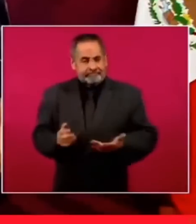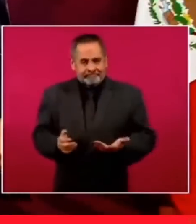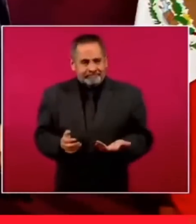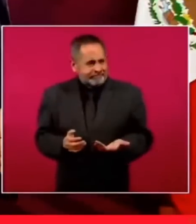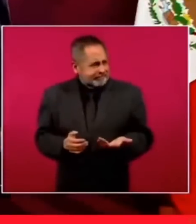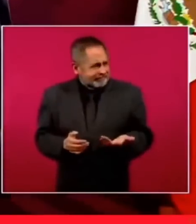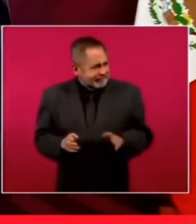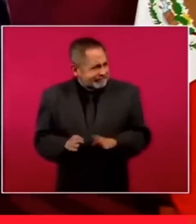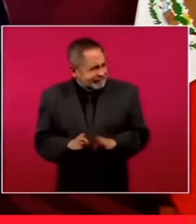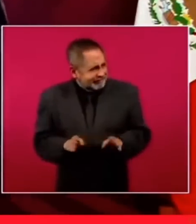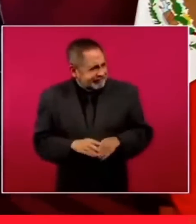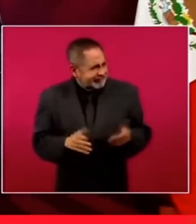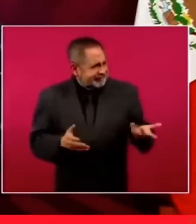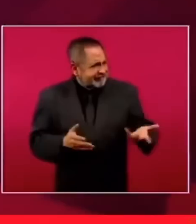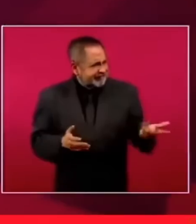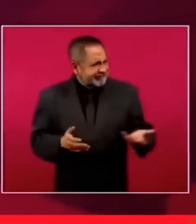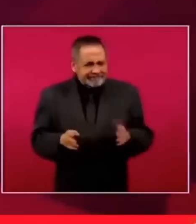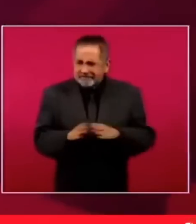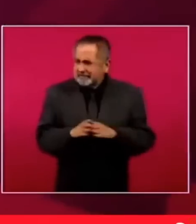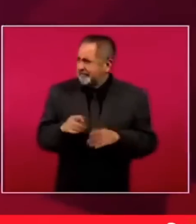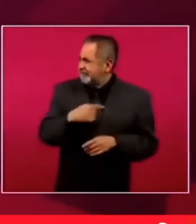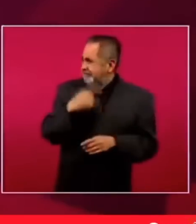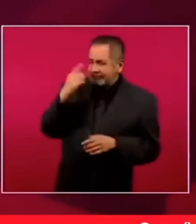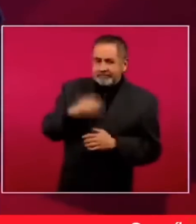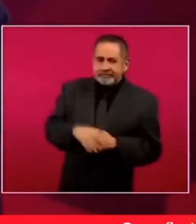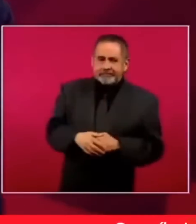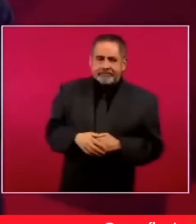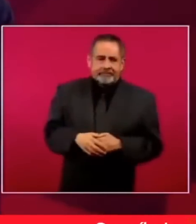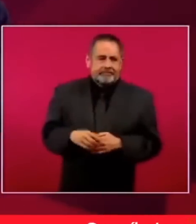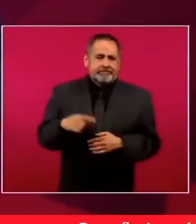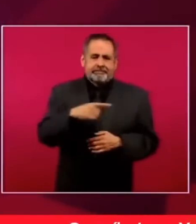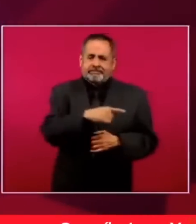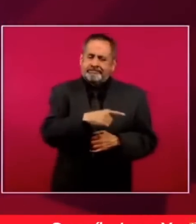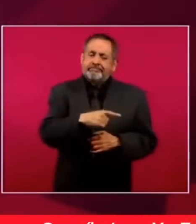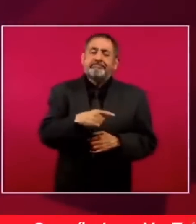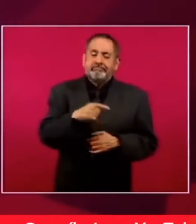Como le hacía, pues era buenísimo